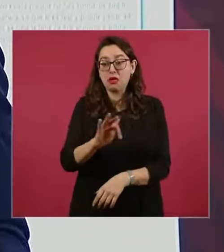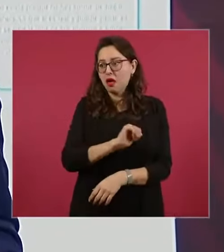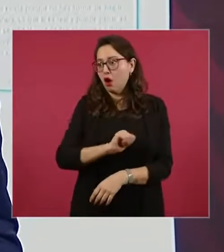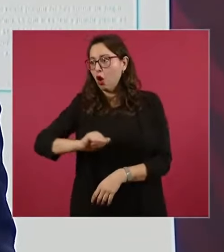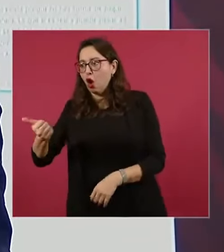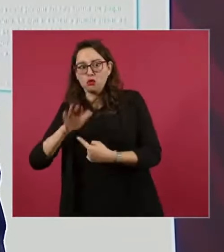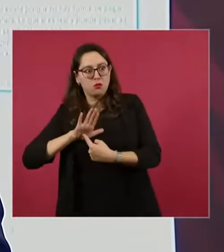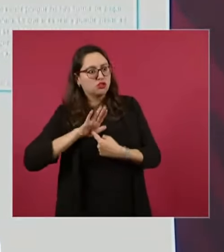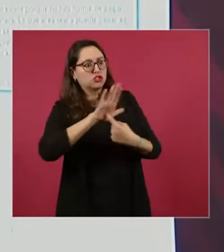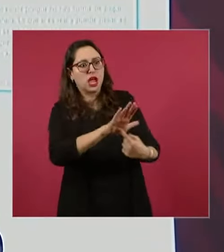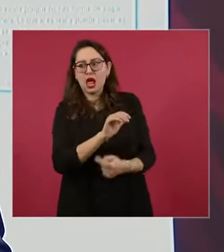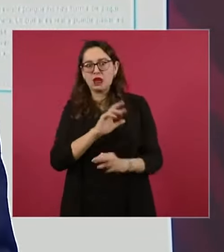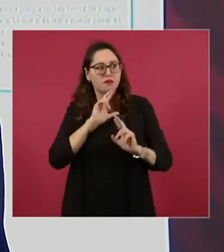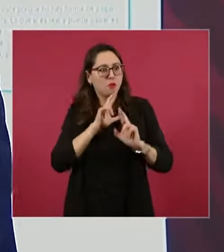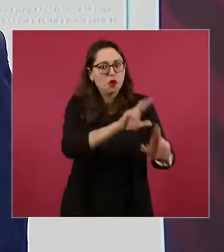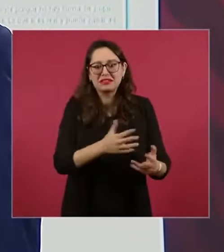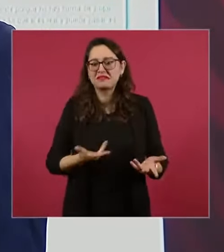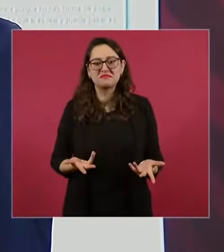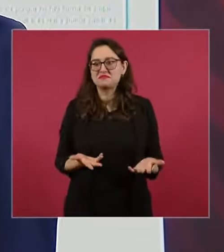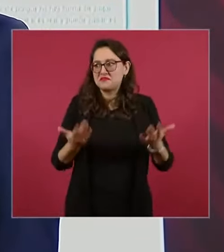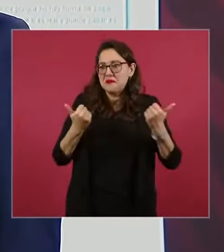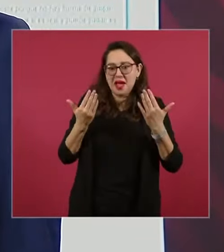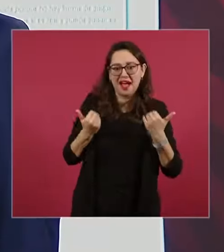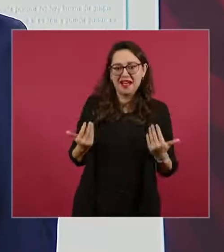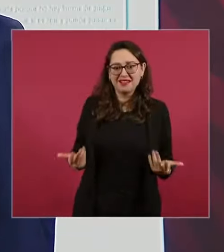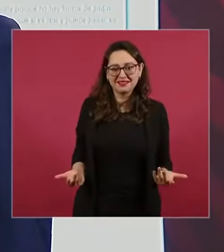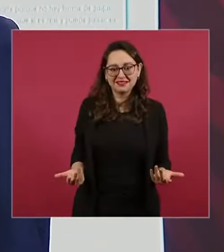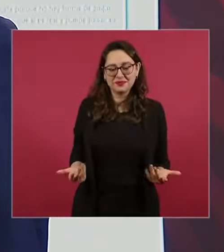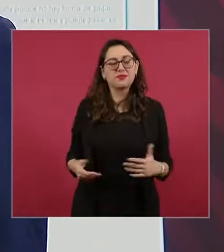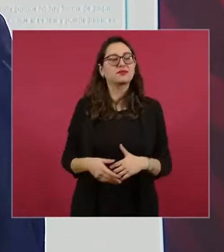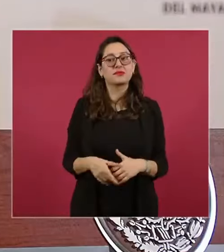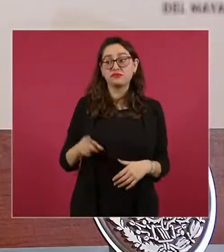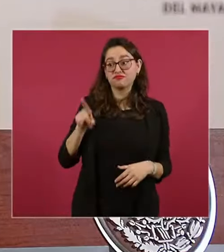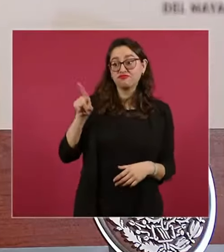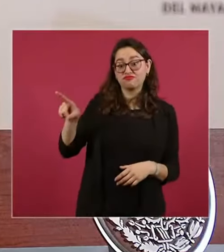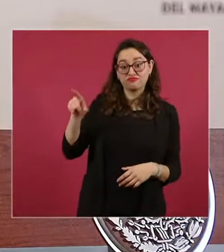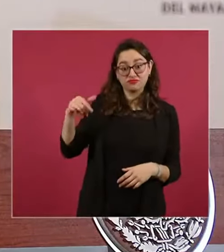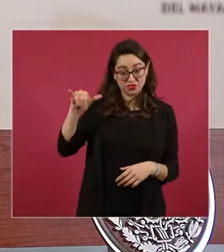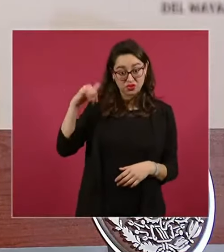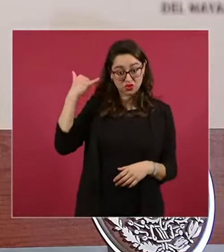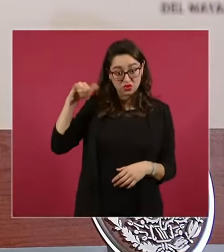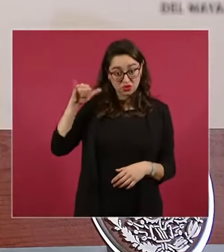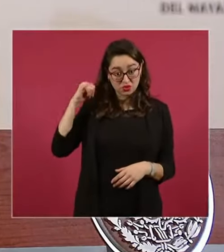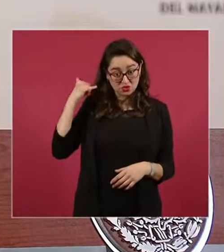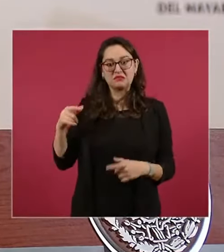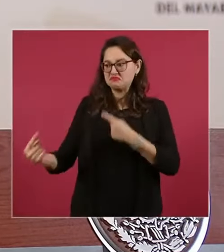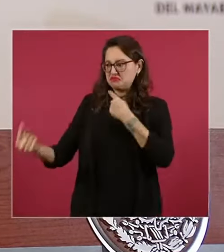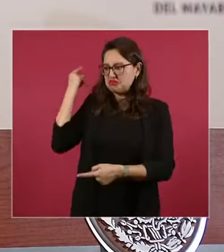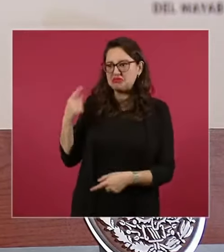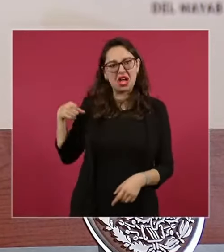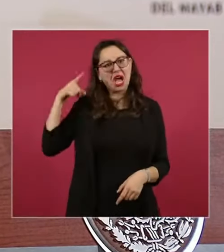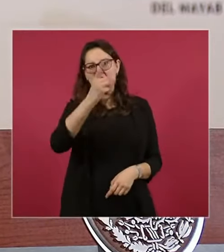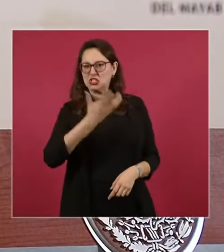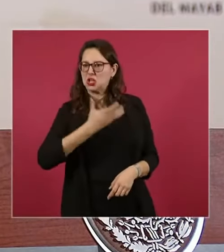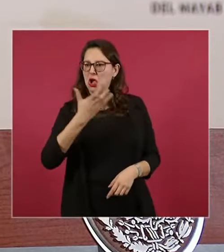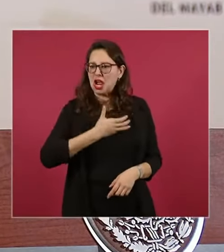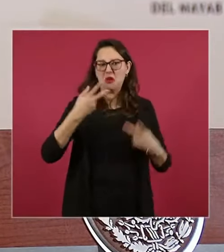Me reclamaban en Yucatán por el plantón del Zócalo.